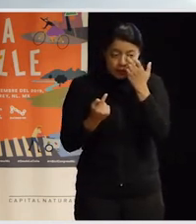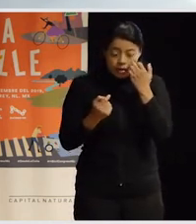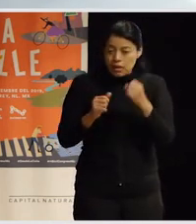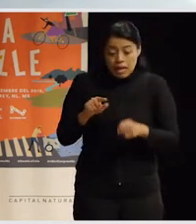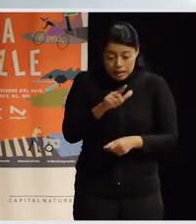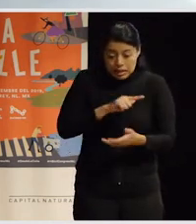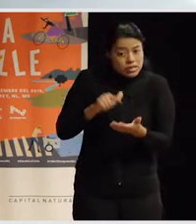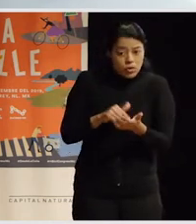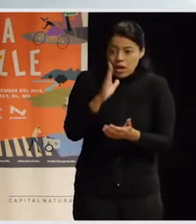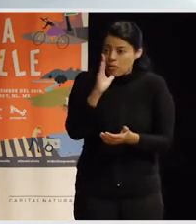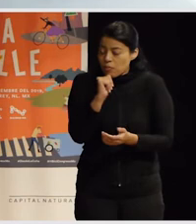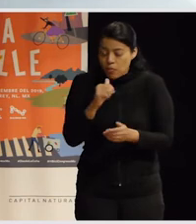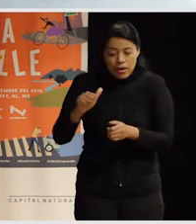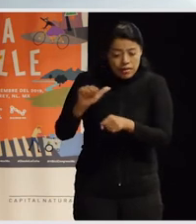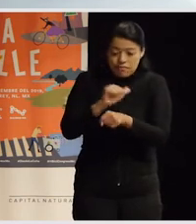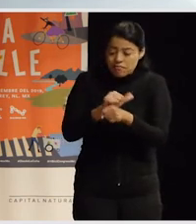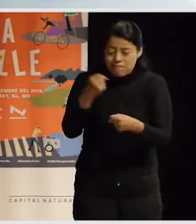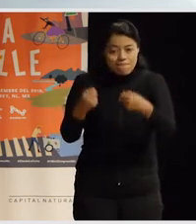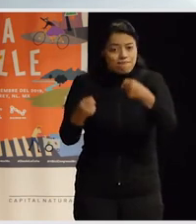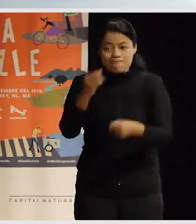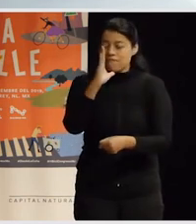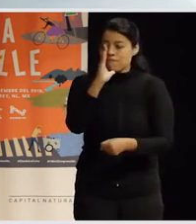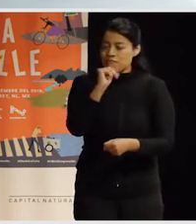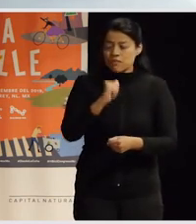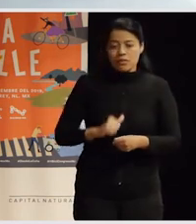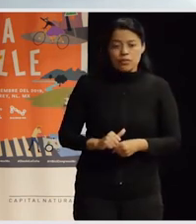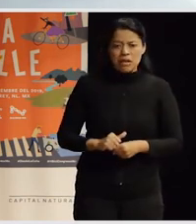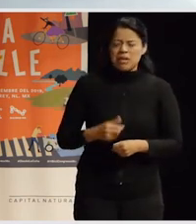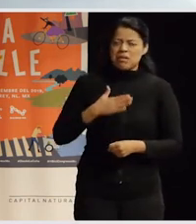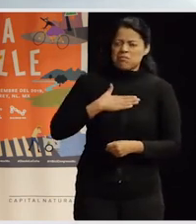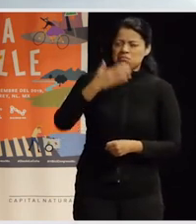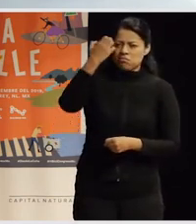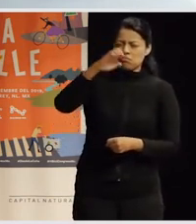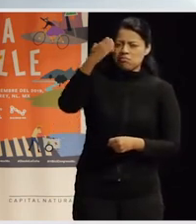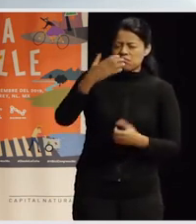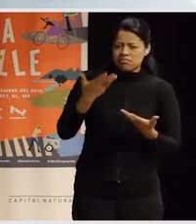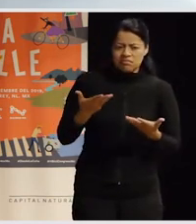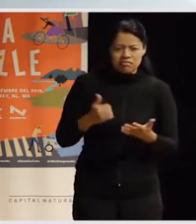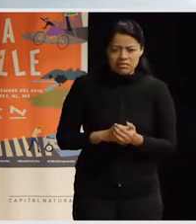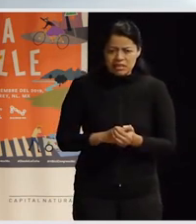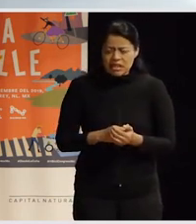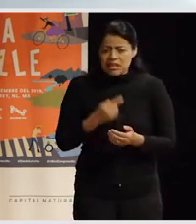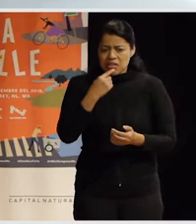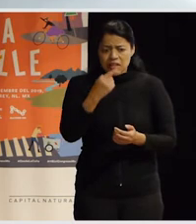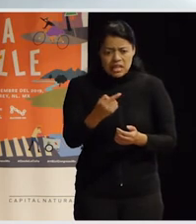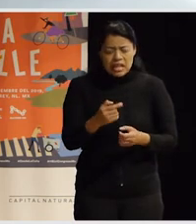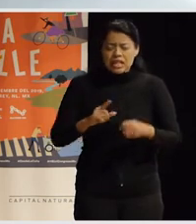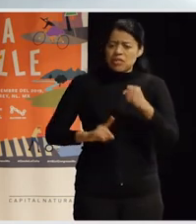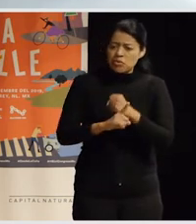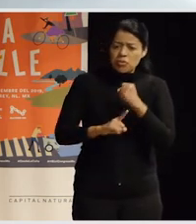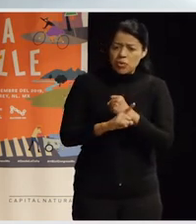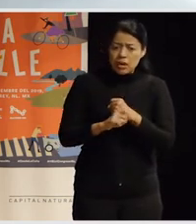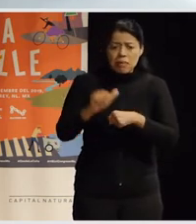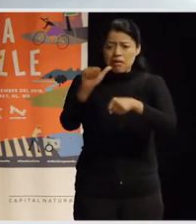coche. Entonces, resultaba un tanto extraño que un grupo de personas que no conducían dijeran que su mayor problema era